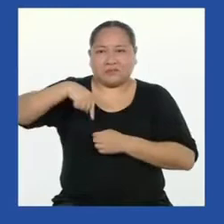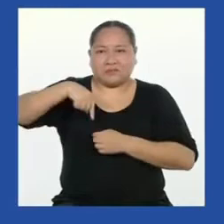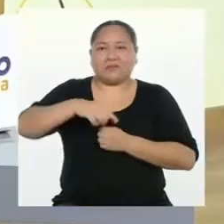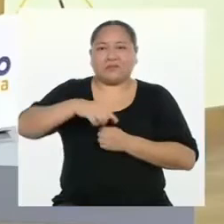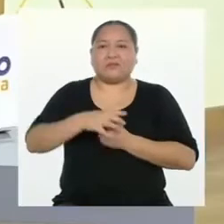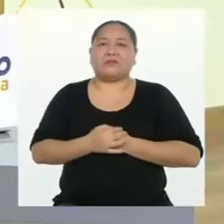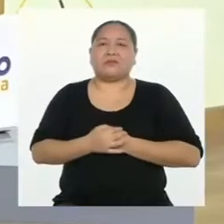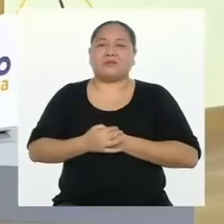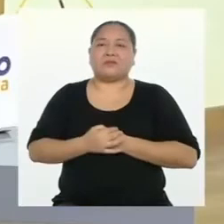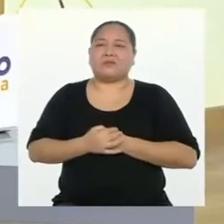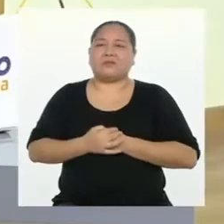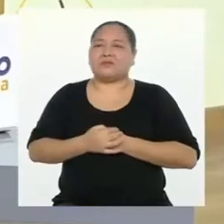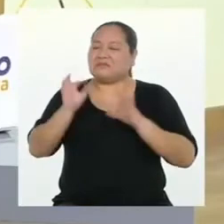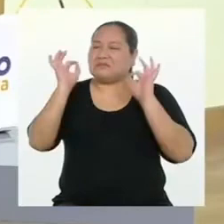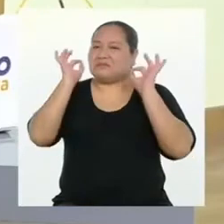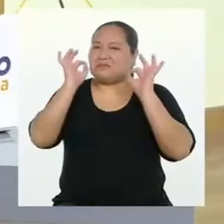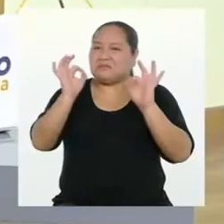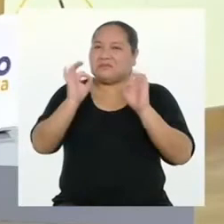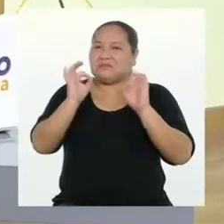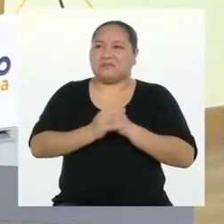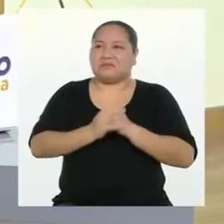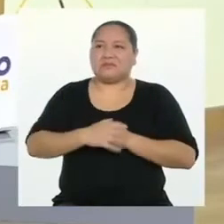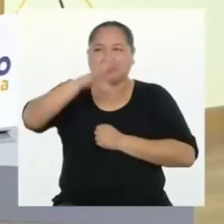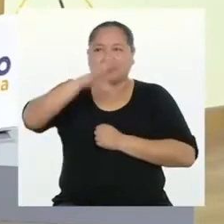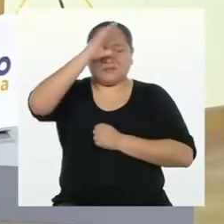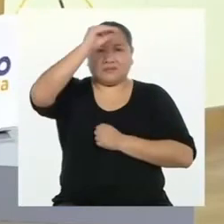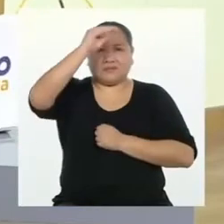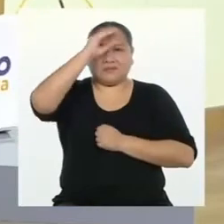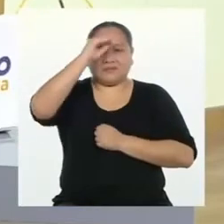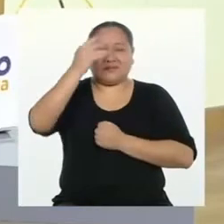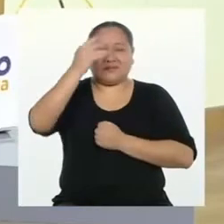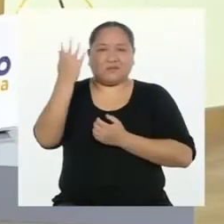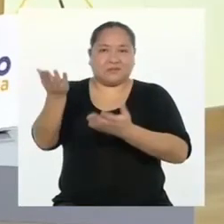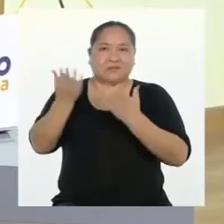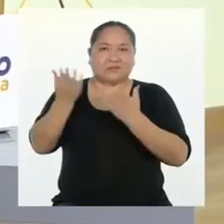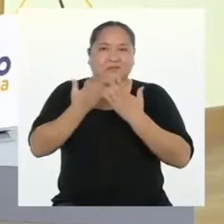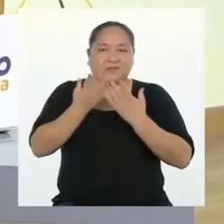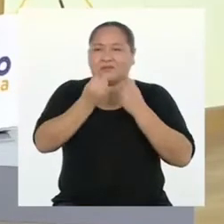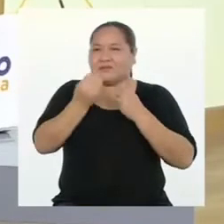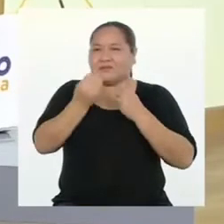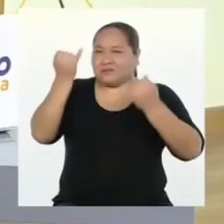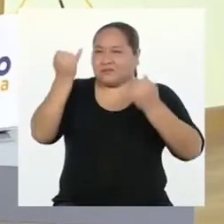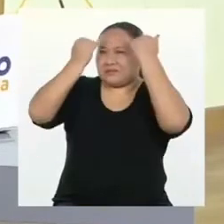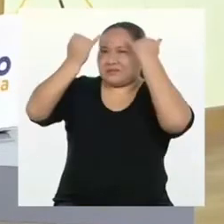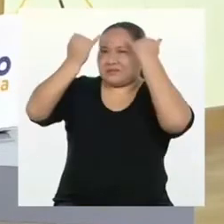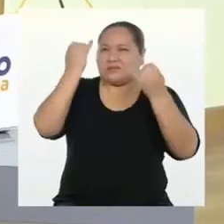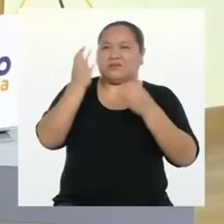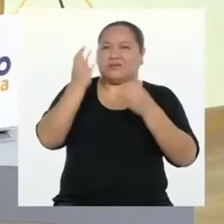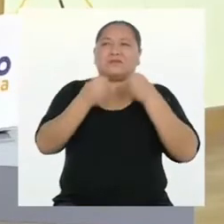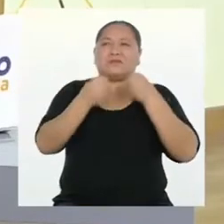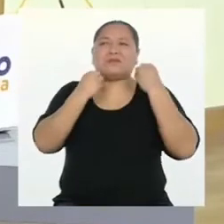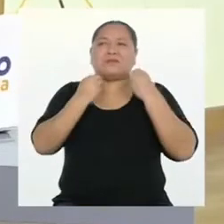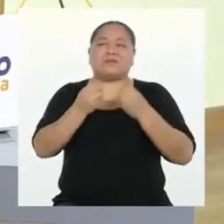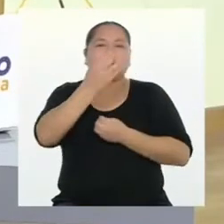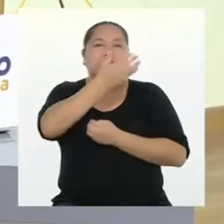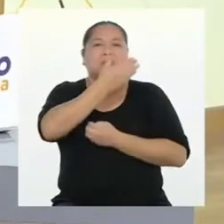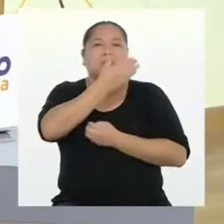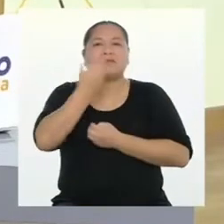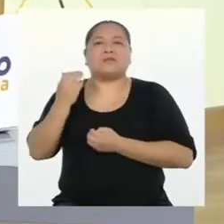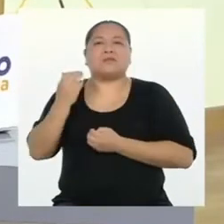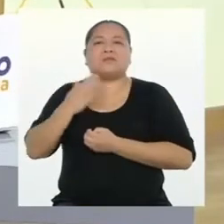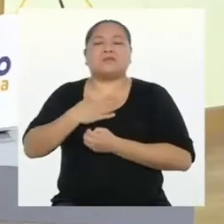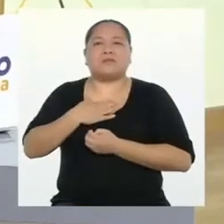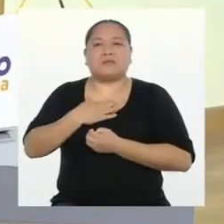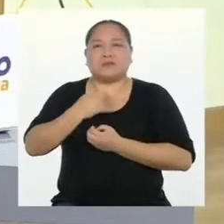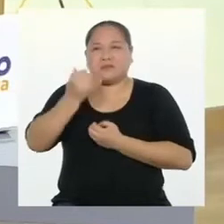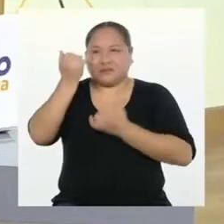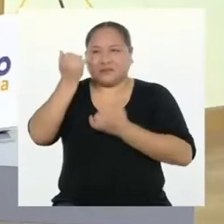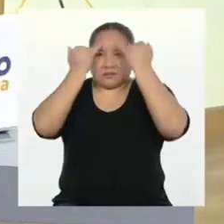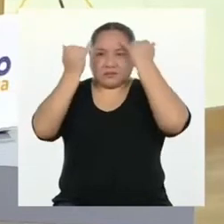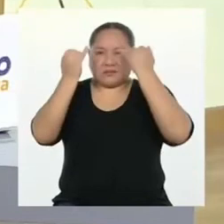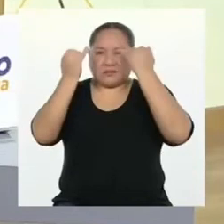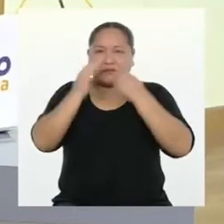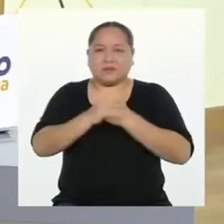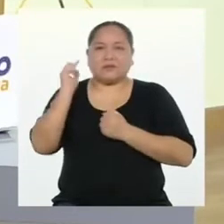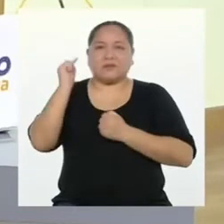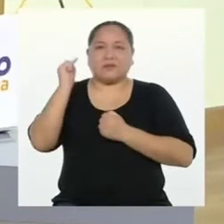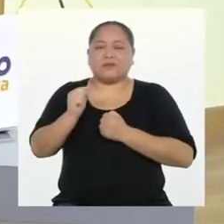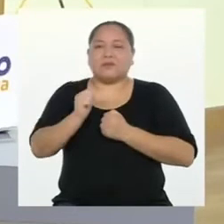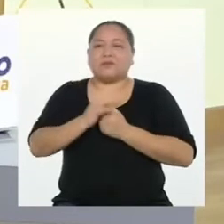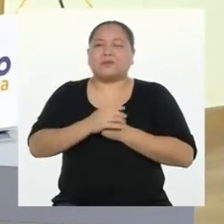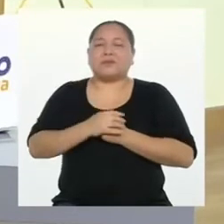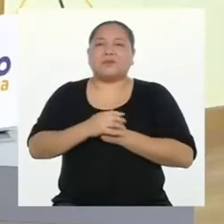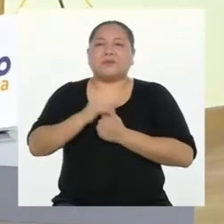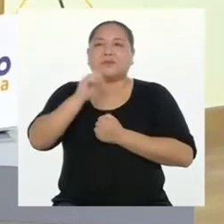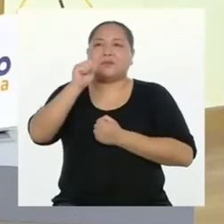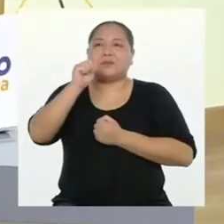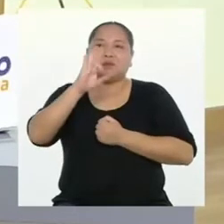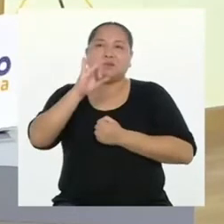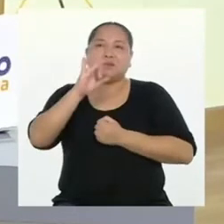¡Qué genial! Las chicas y chicos me han dado bastantes luces sobre cómo mejorar mi producto, así sea un afiche, un volante